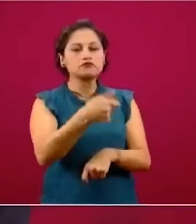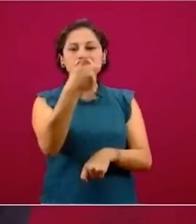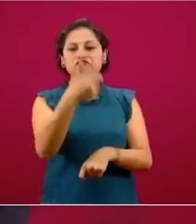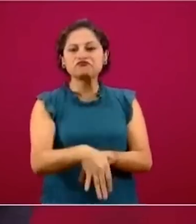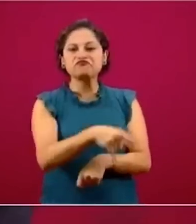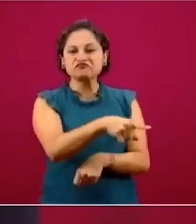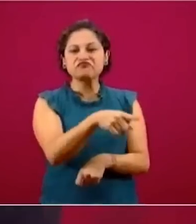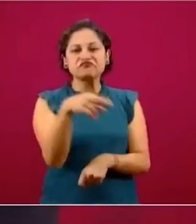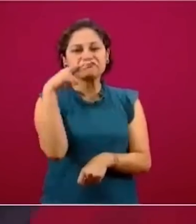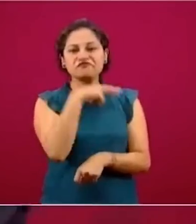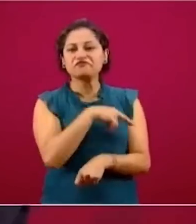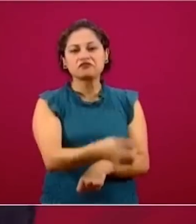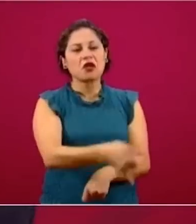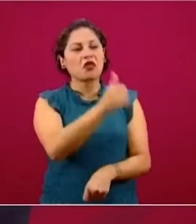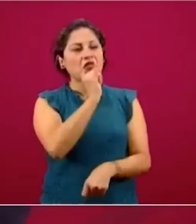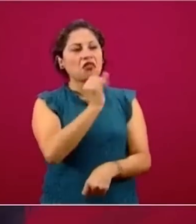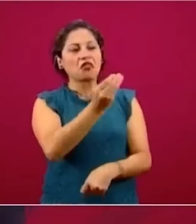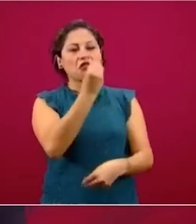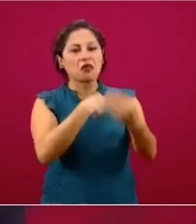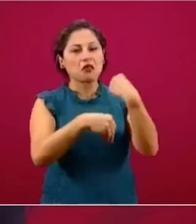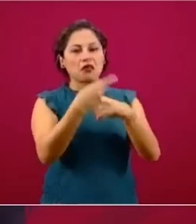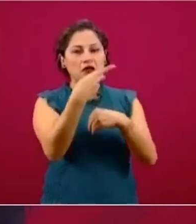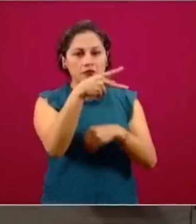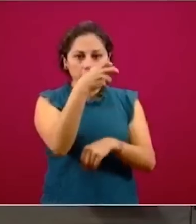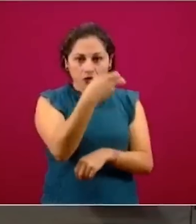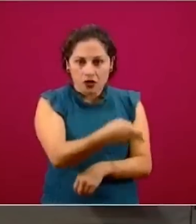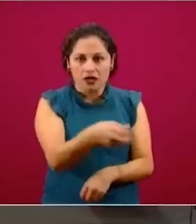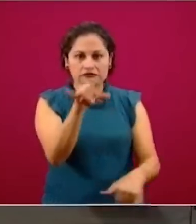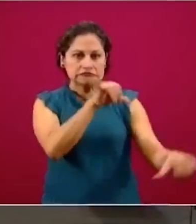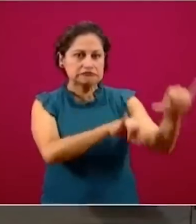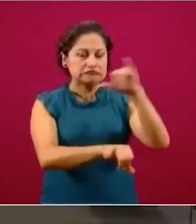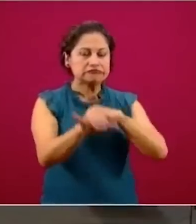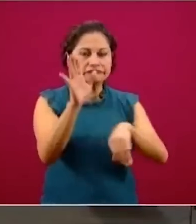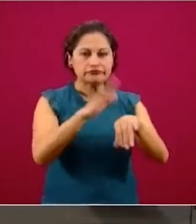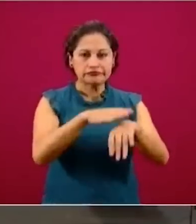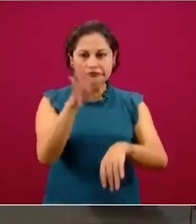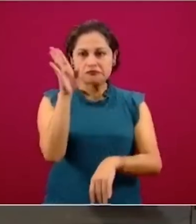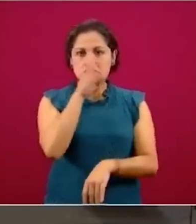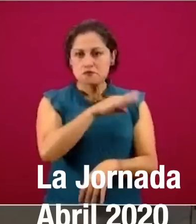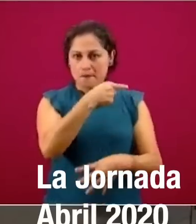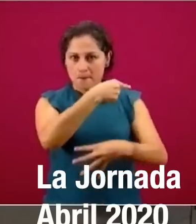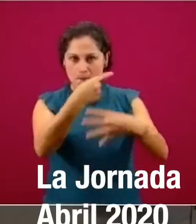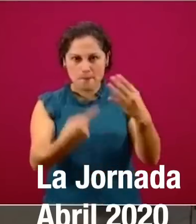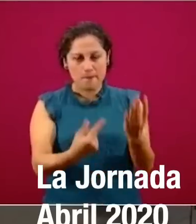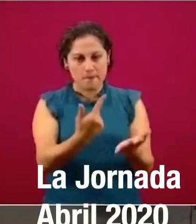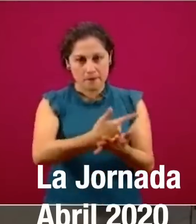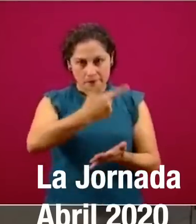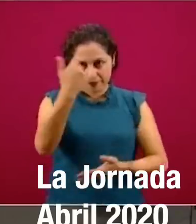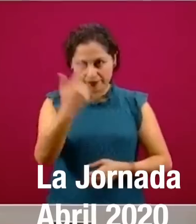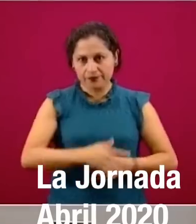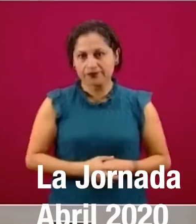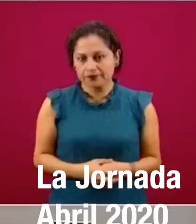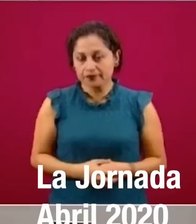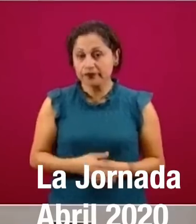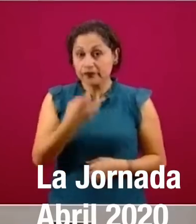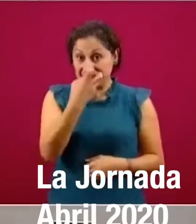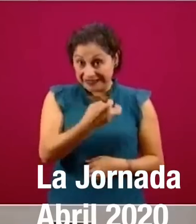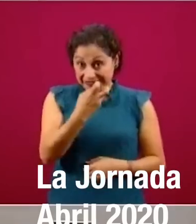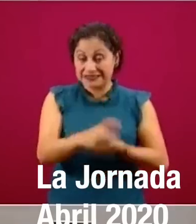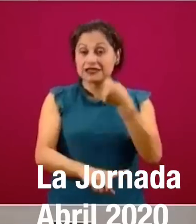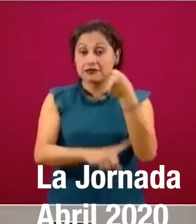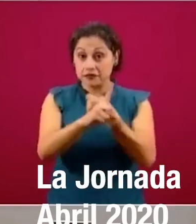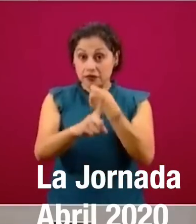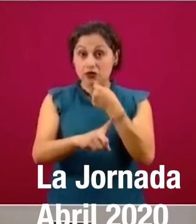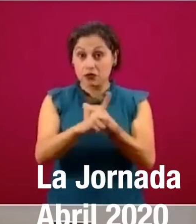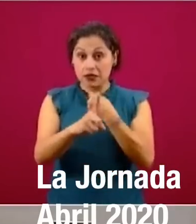calidad. Y esto es el motor principal de la epidemia, que hoy no solamente ya causaba la mitad de las muertes, sino que